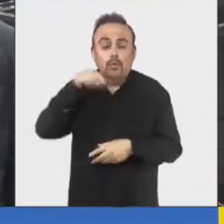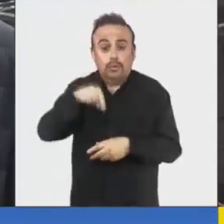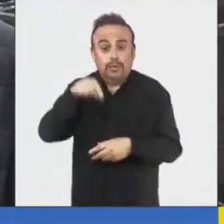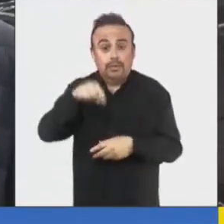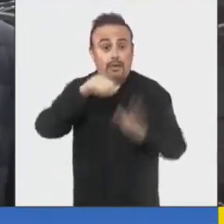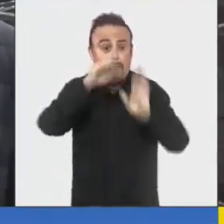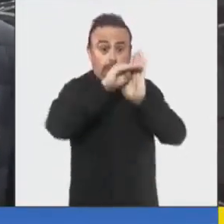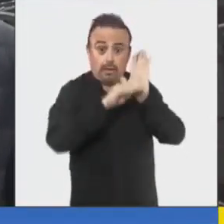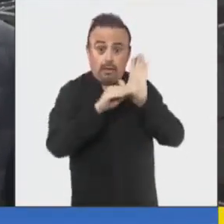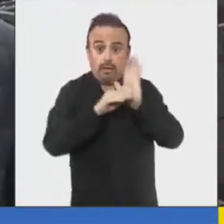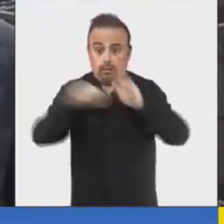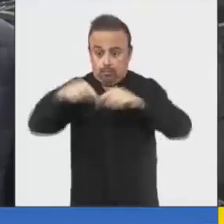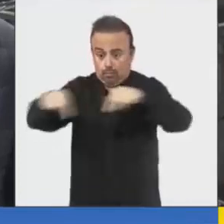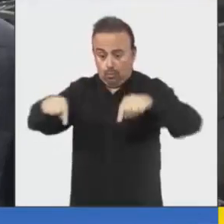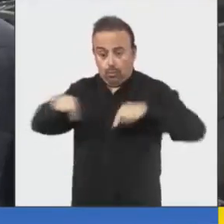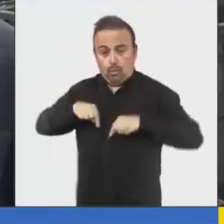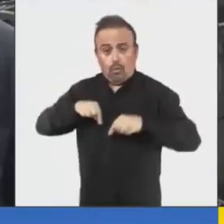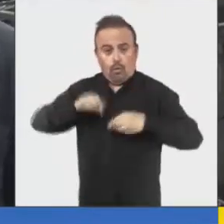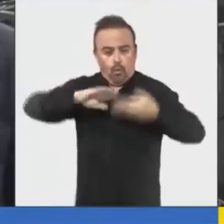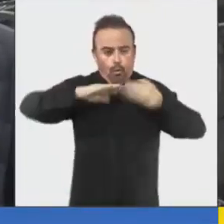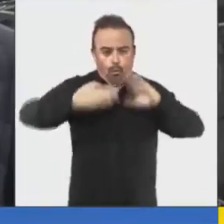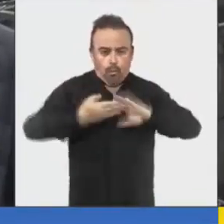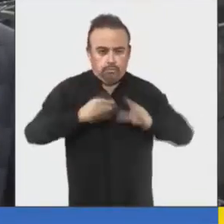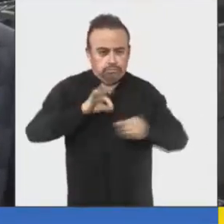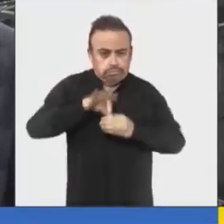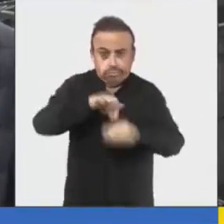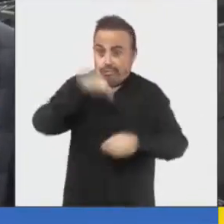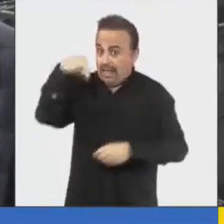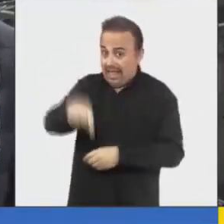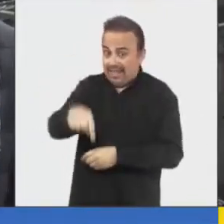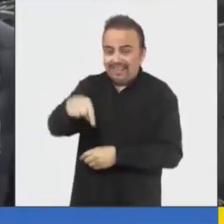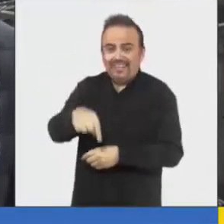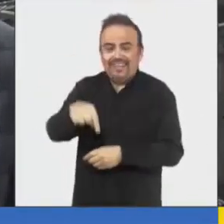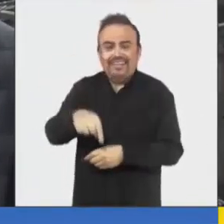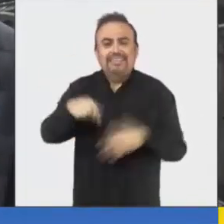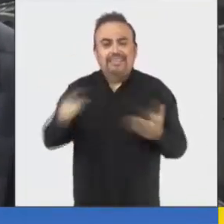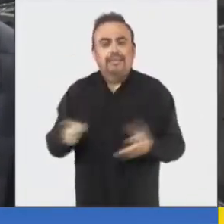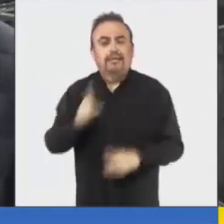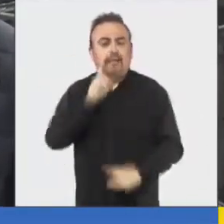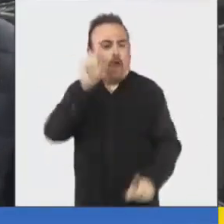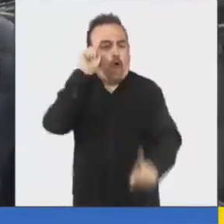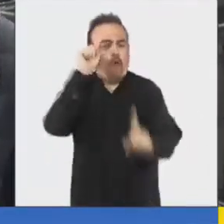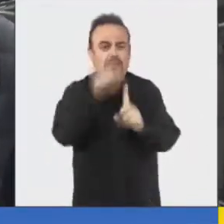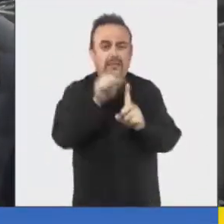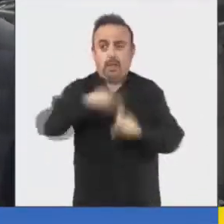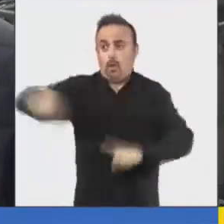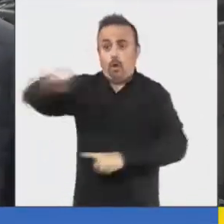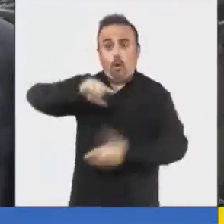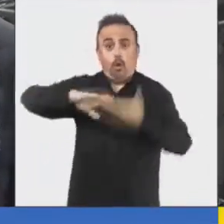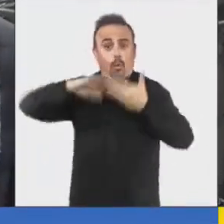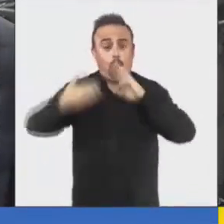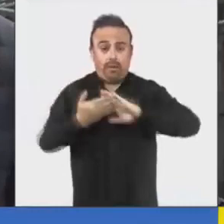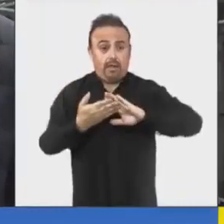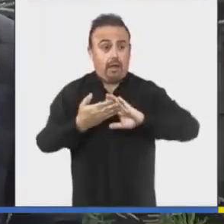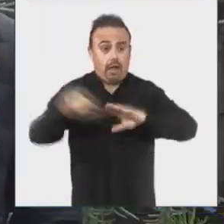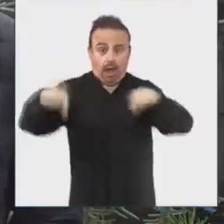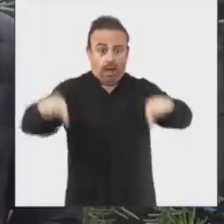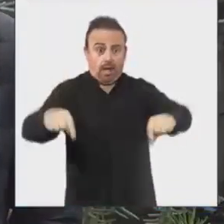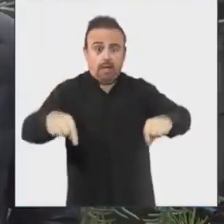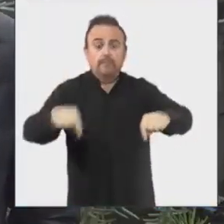programa de huertos comunitarios, este específicamente, tiene por objetivo que la comunidad que está acá